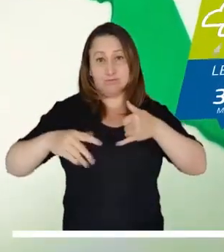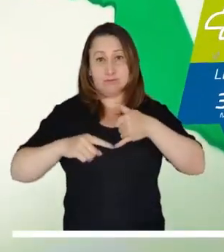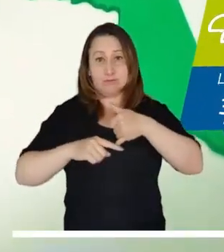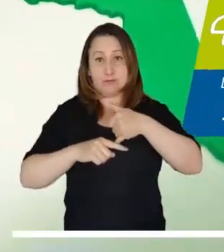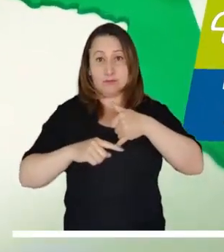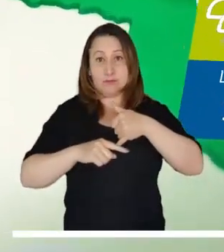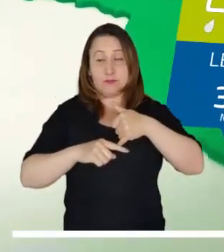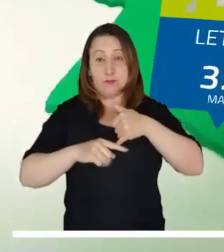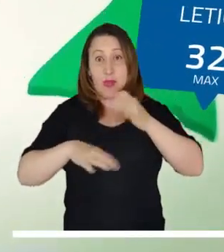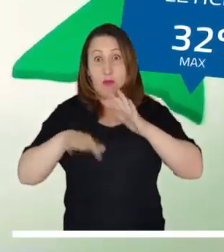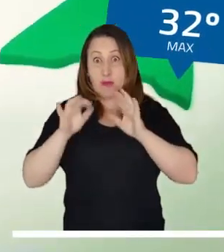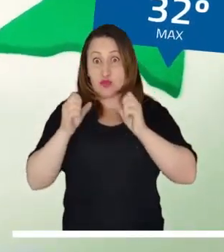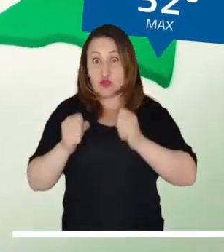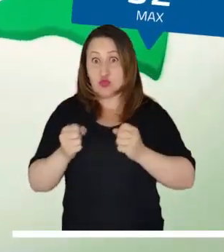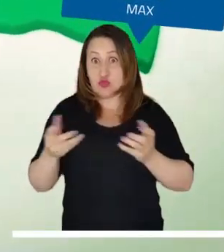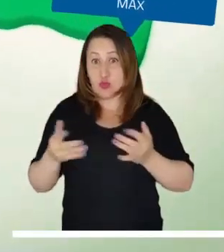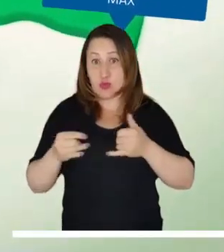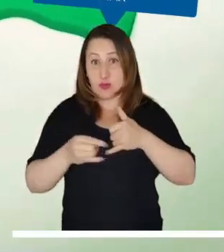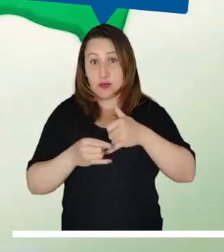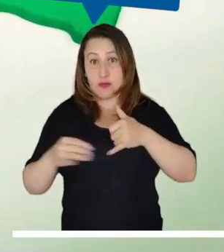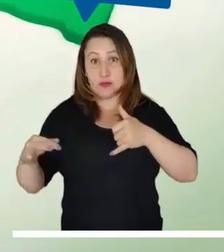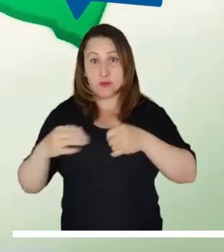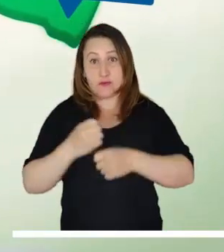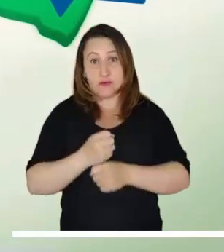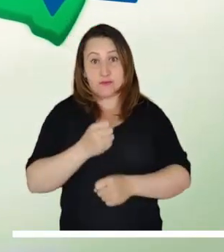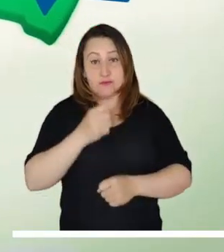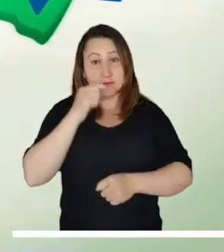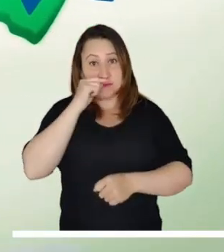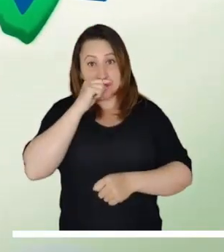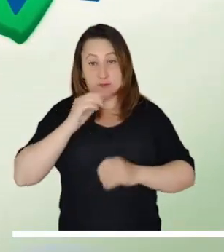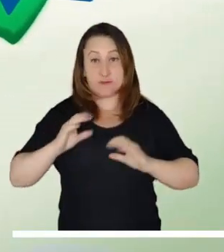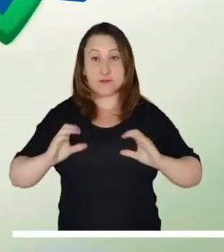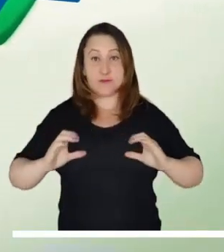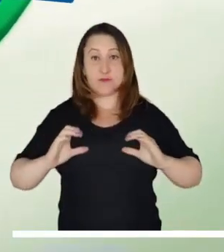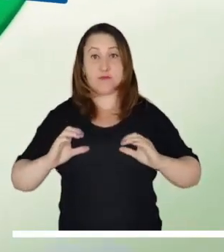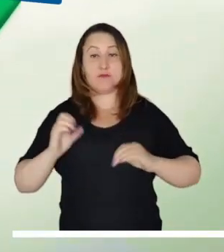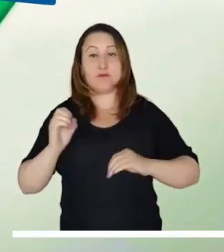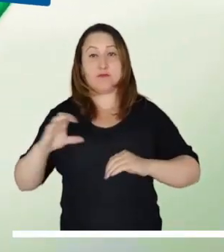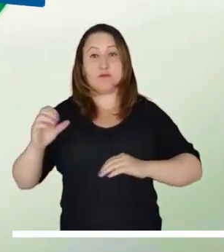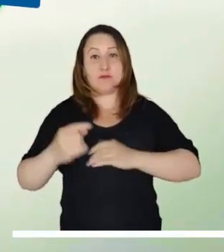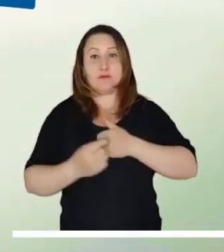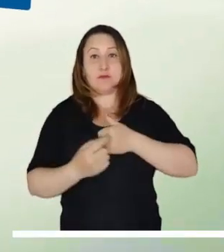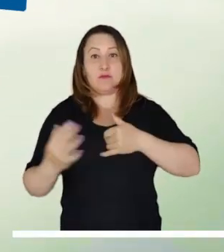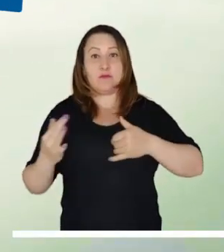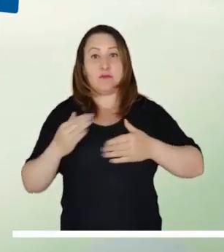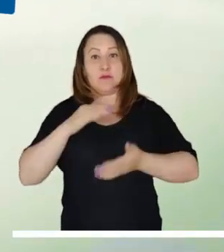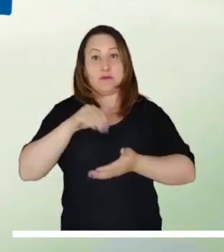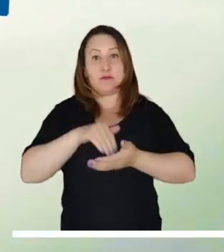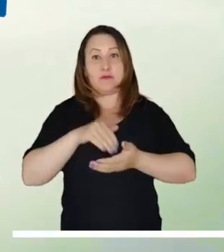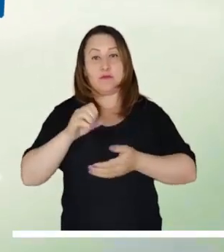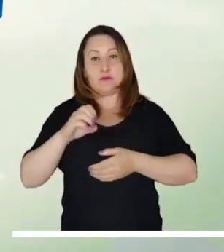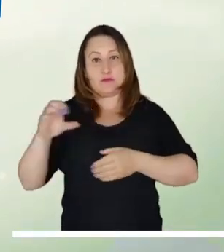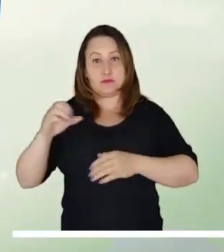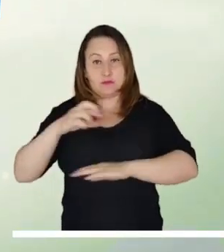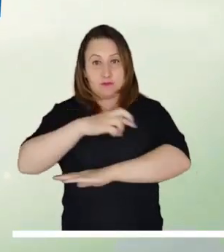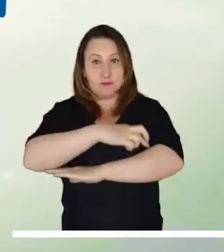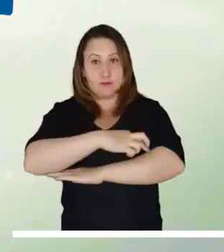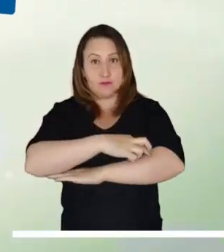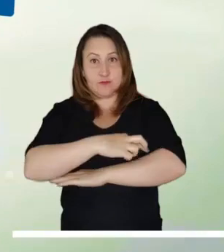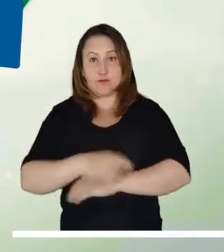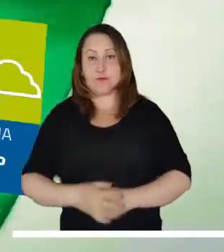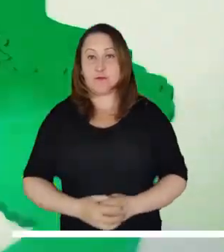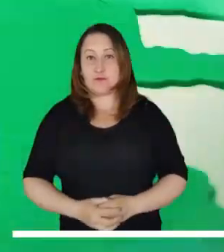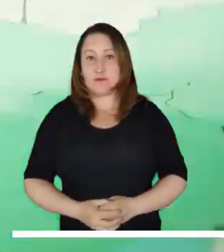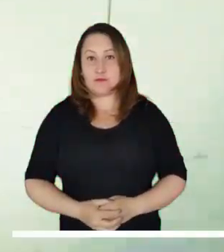por toda la Amazonía. Las más importantes caerían sobre Guainía, Paupés, Amazonas, Caquetá, occidente de